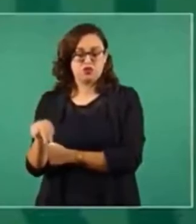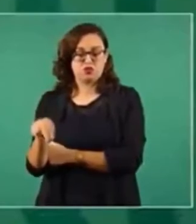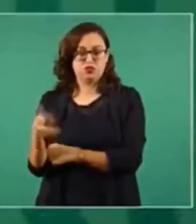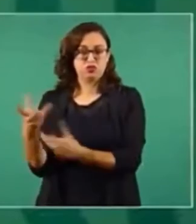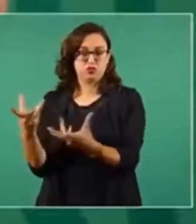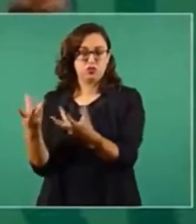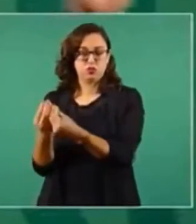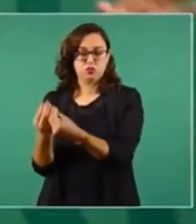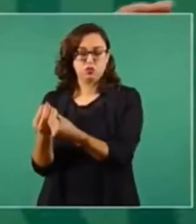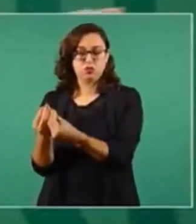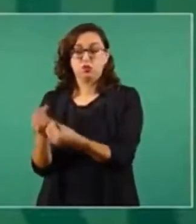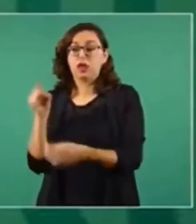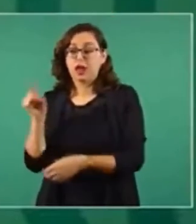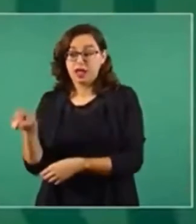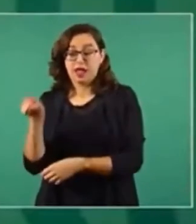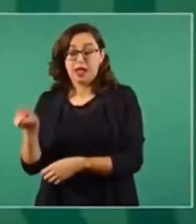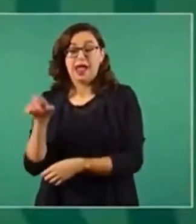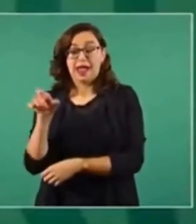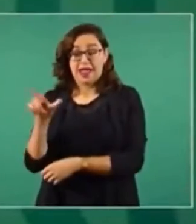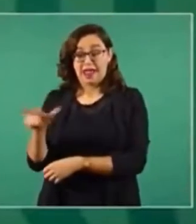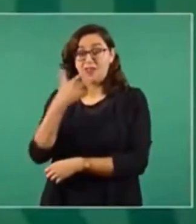tengan los antecedentes